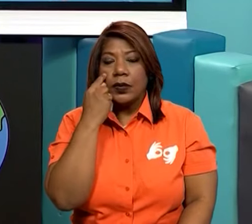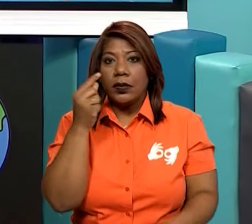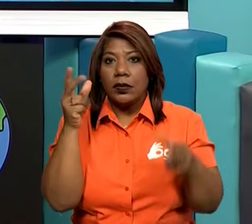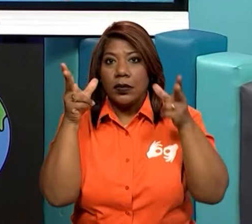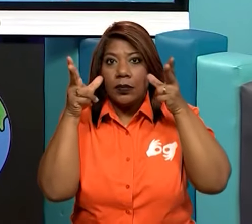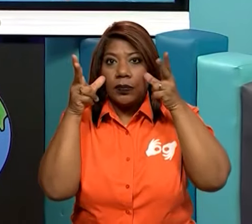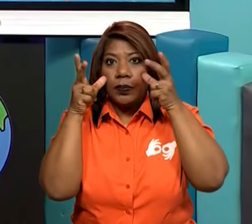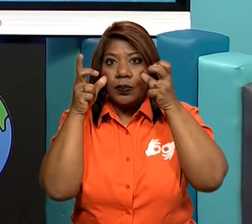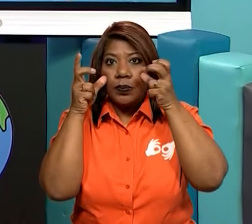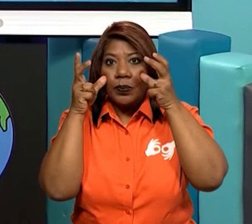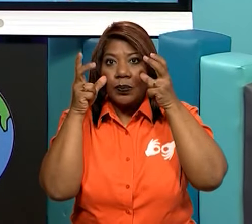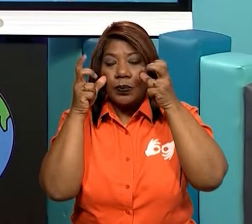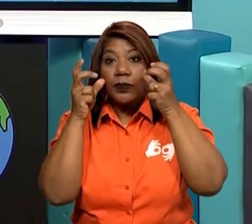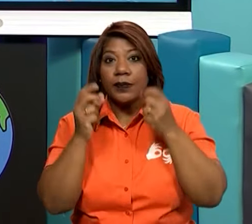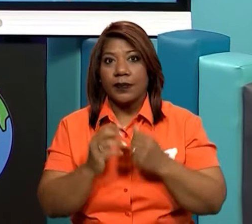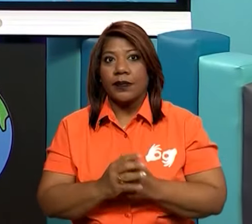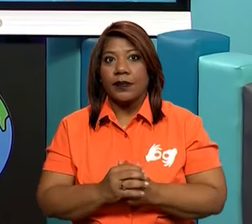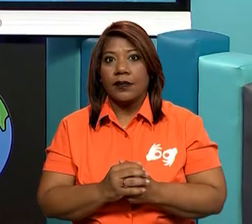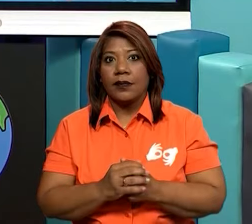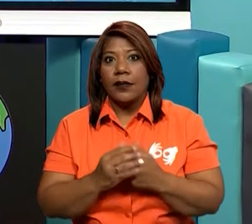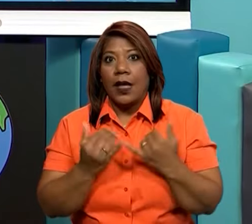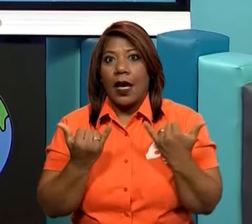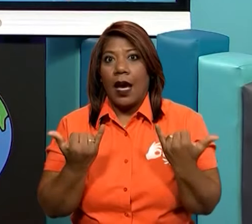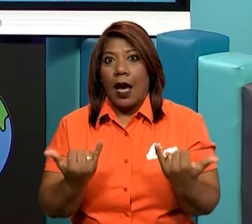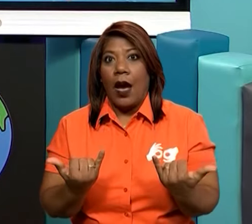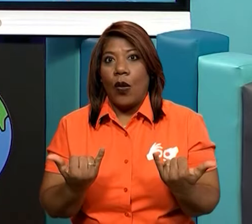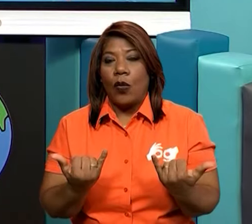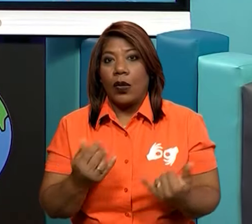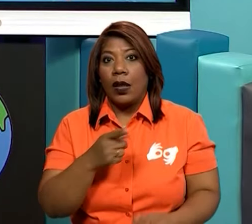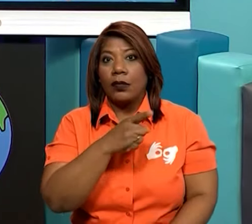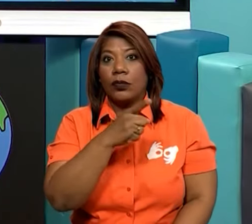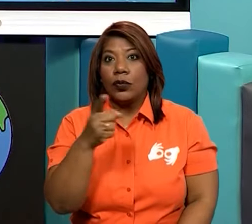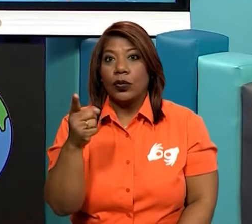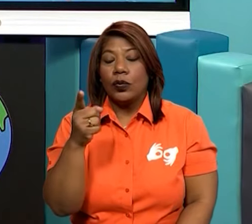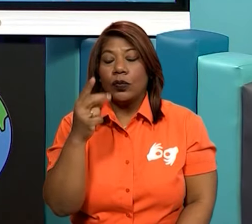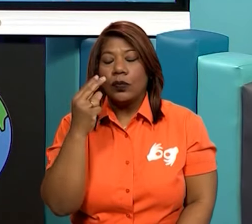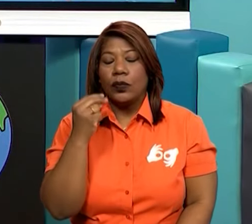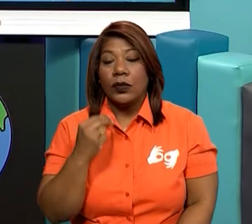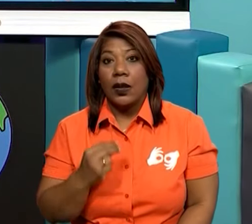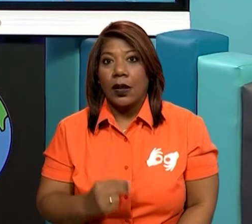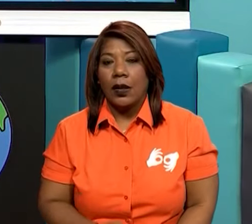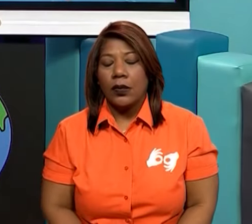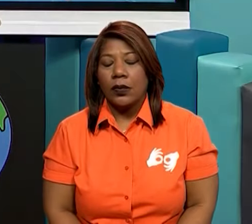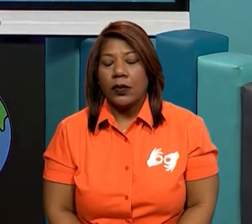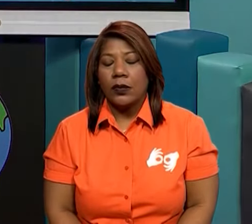ojos. ¿Qué tal si en este momento cerramos los ojos?